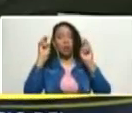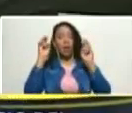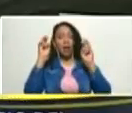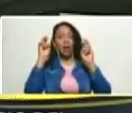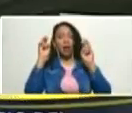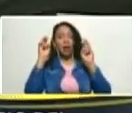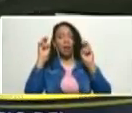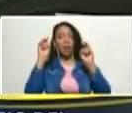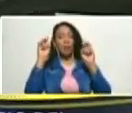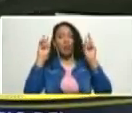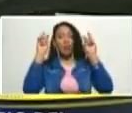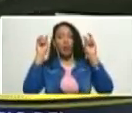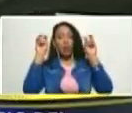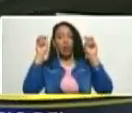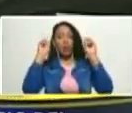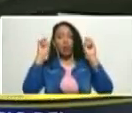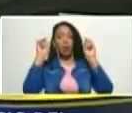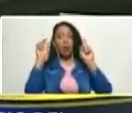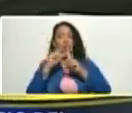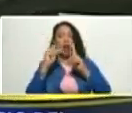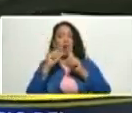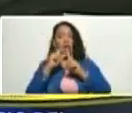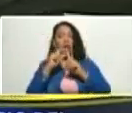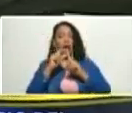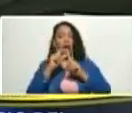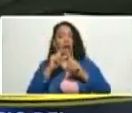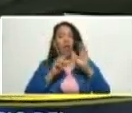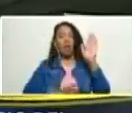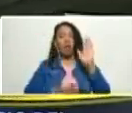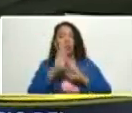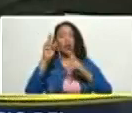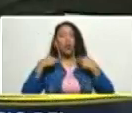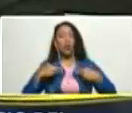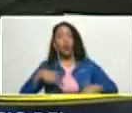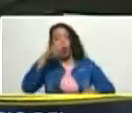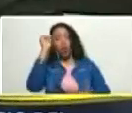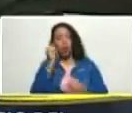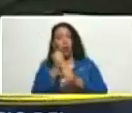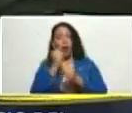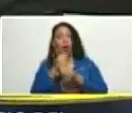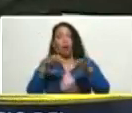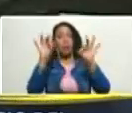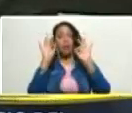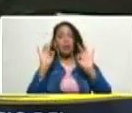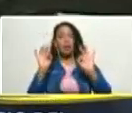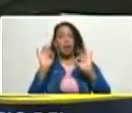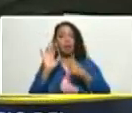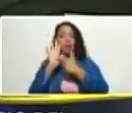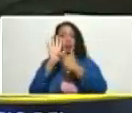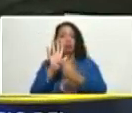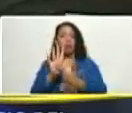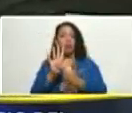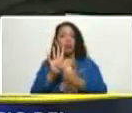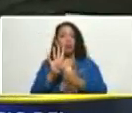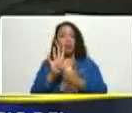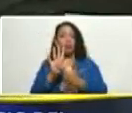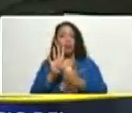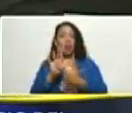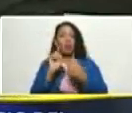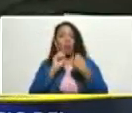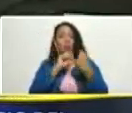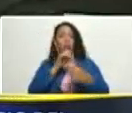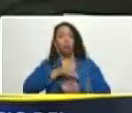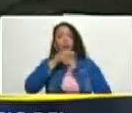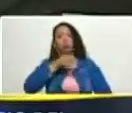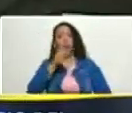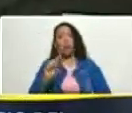humano que son también unas leyes especiales de trabajadoras y trabajadores que usted señaló en el discurso del pasado 1